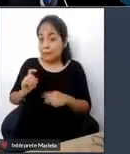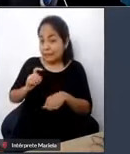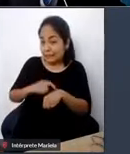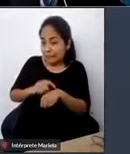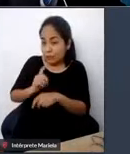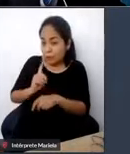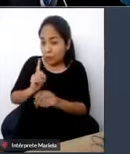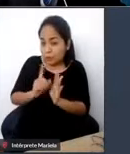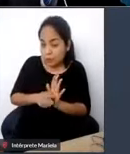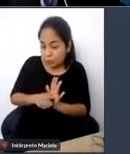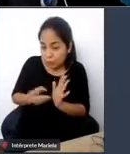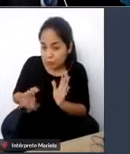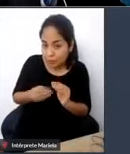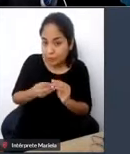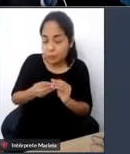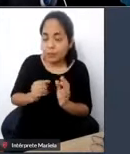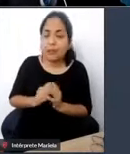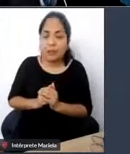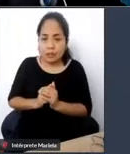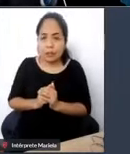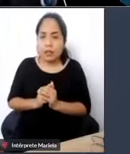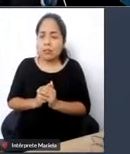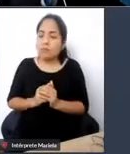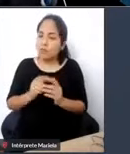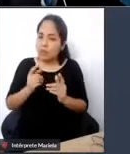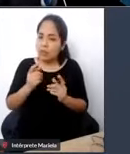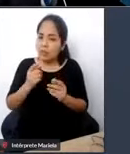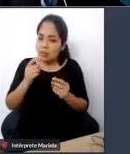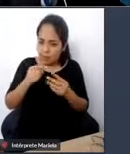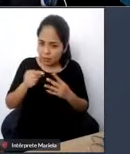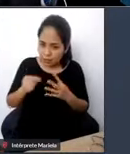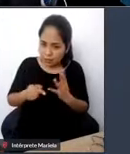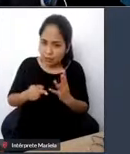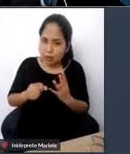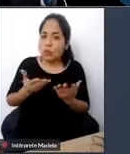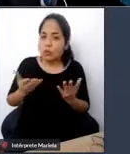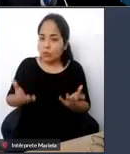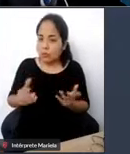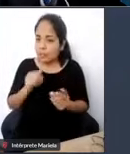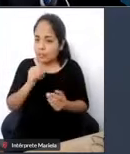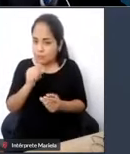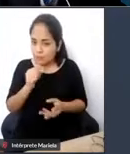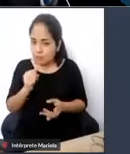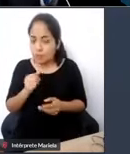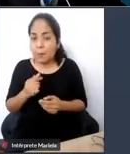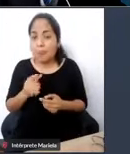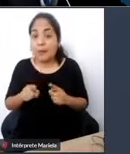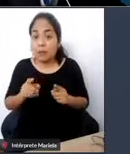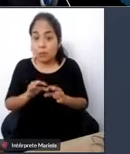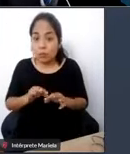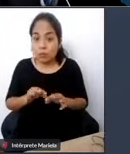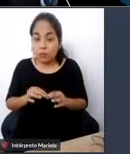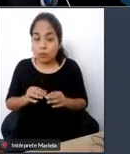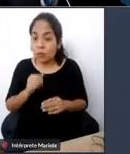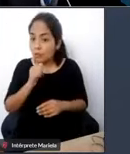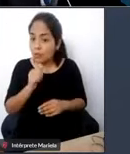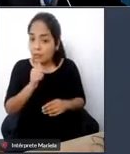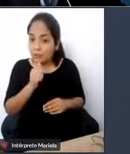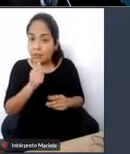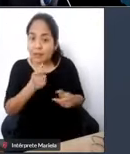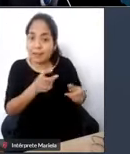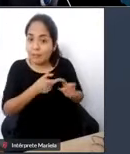mencionado algunas situaciones que debían considerarse pero uno de los aspectos que se ha dejado de lado es lo que es la fiscalización